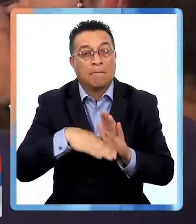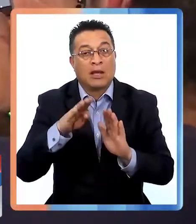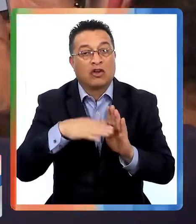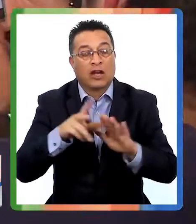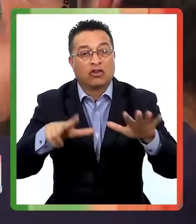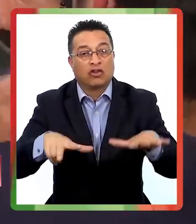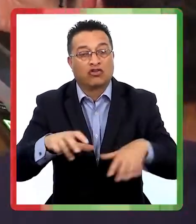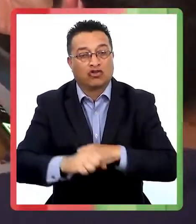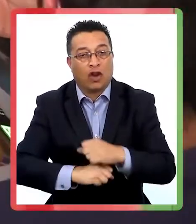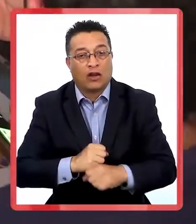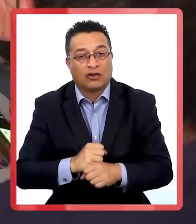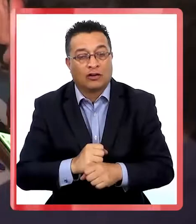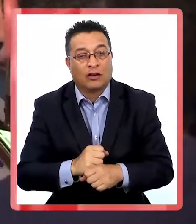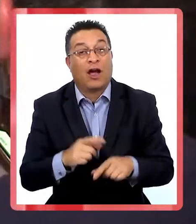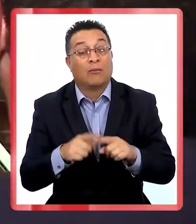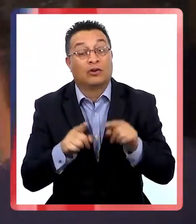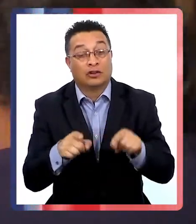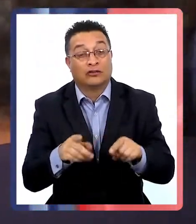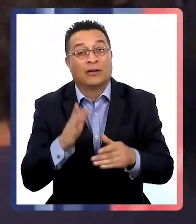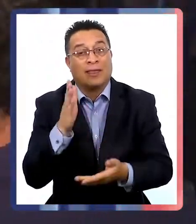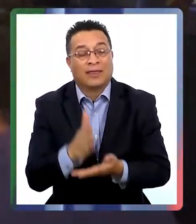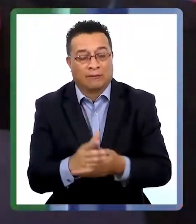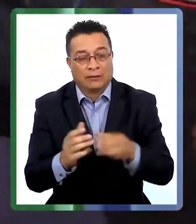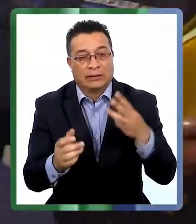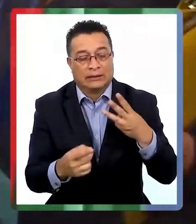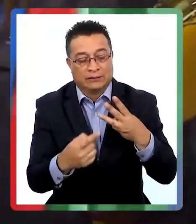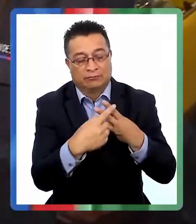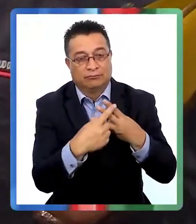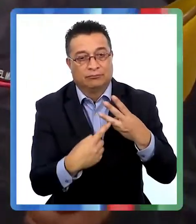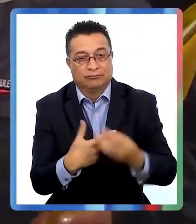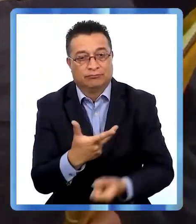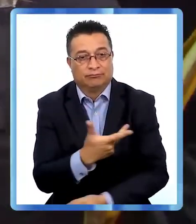mayores de 18 años, por lo cual debería tener su tres dosis de la vacuna.